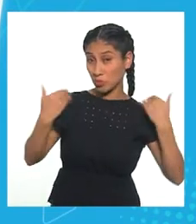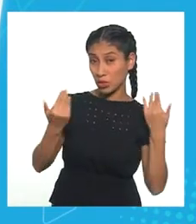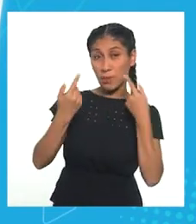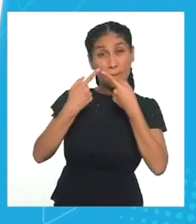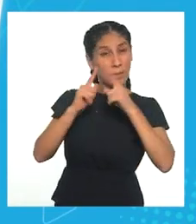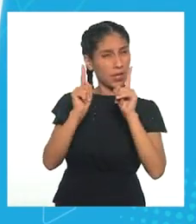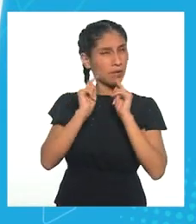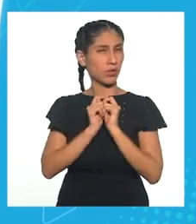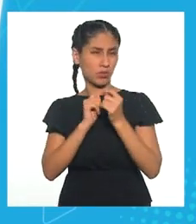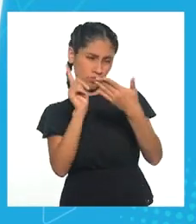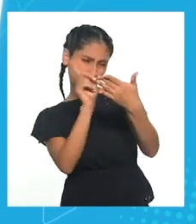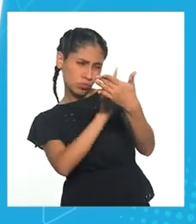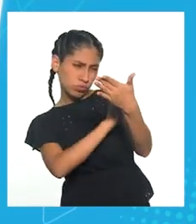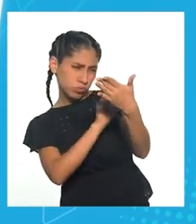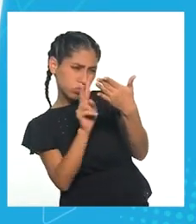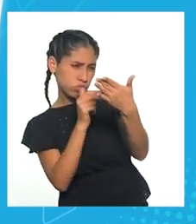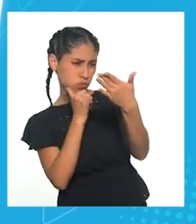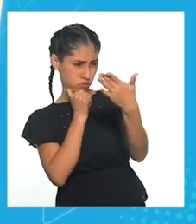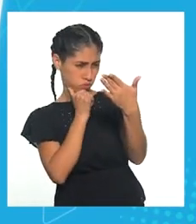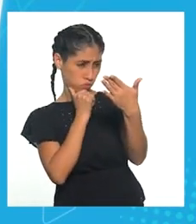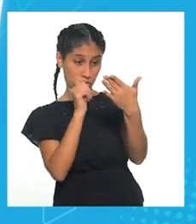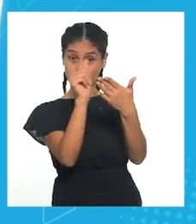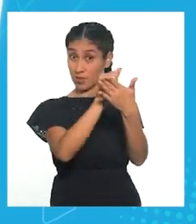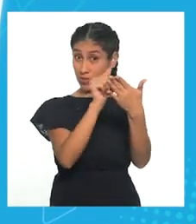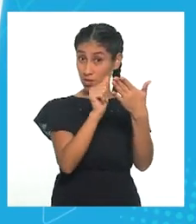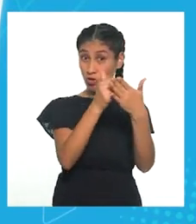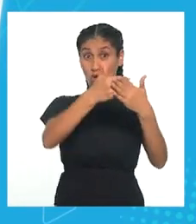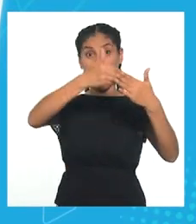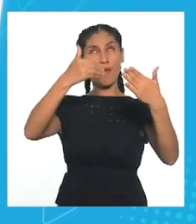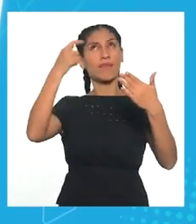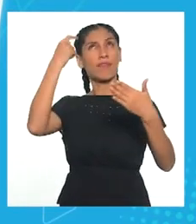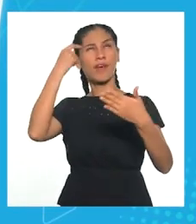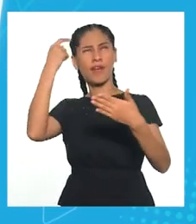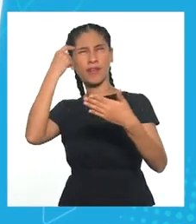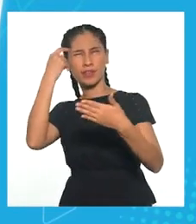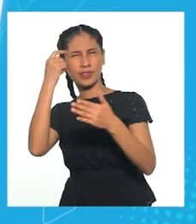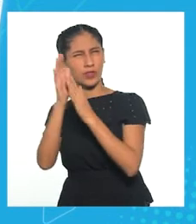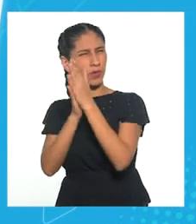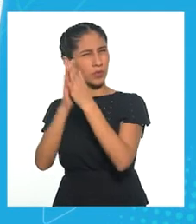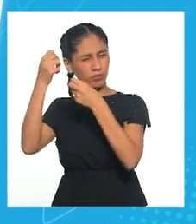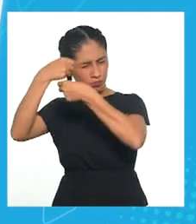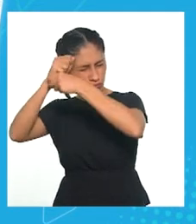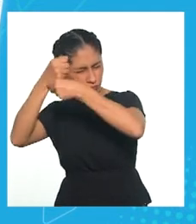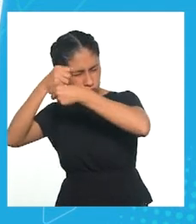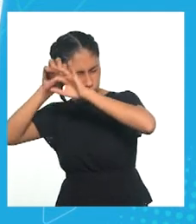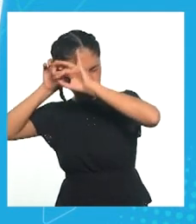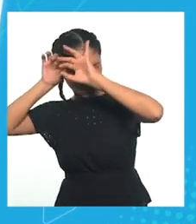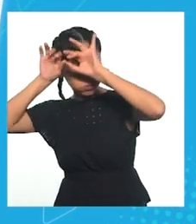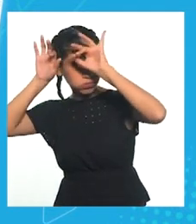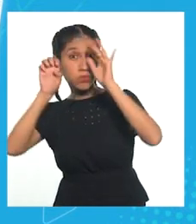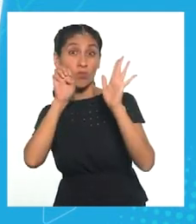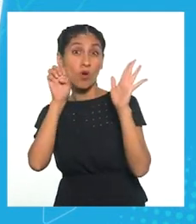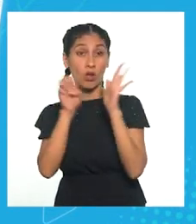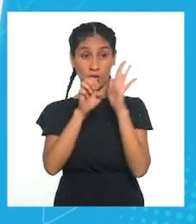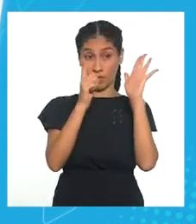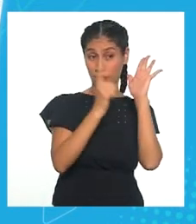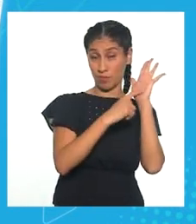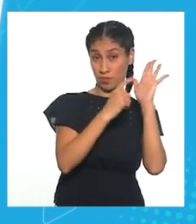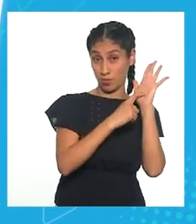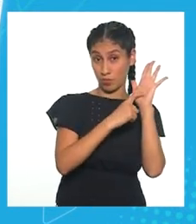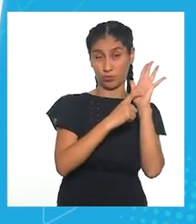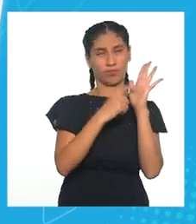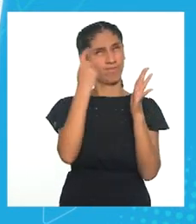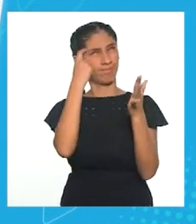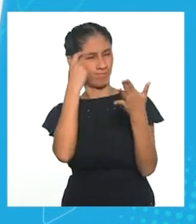claro. No hay diseño sin creatividad. Pero la creatividad pura que se utiliza en el arte, por ejemplo, nos deja un